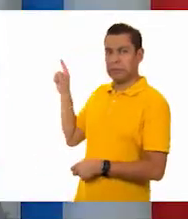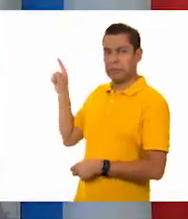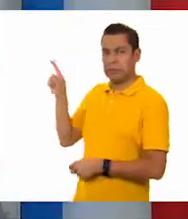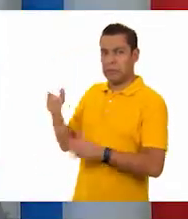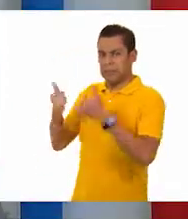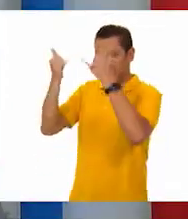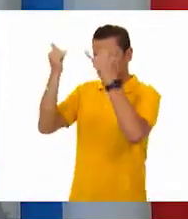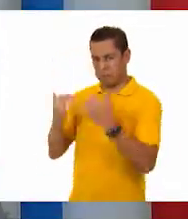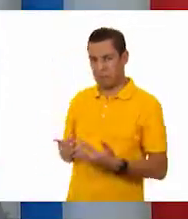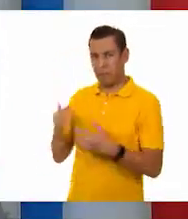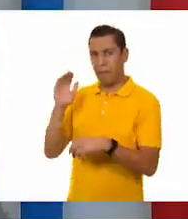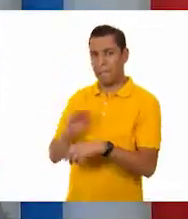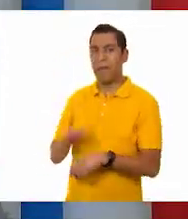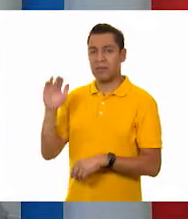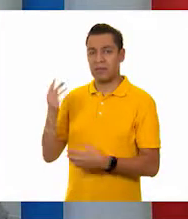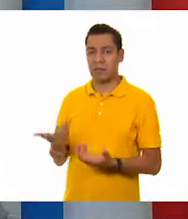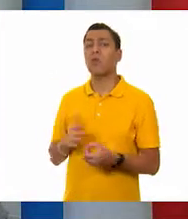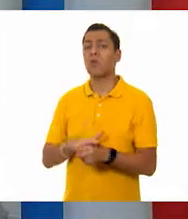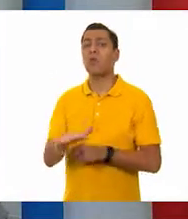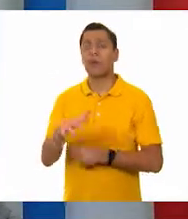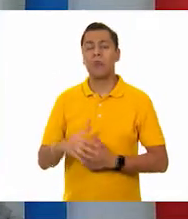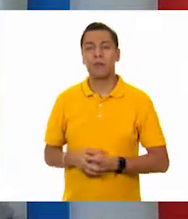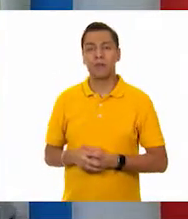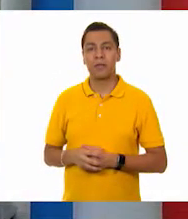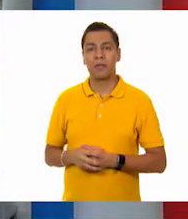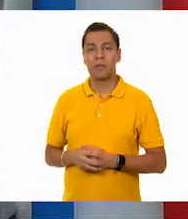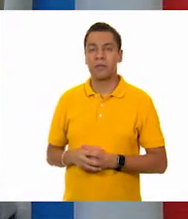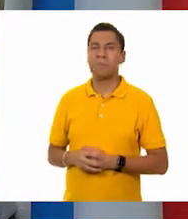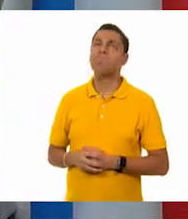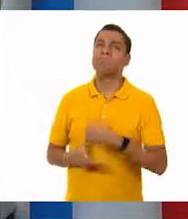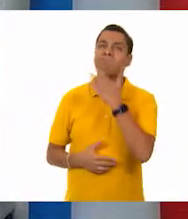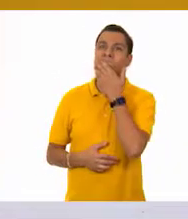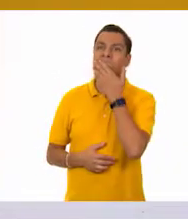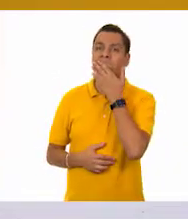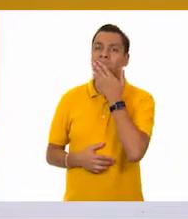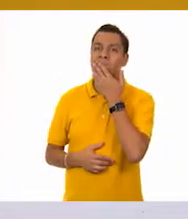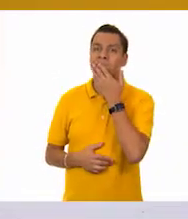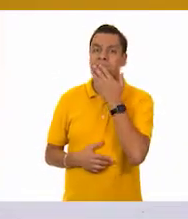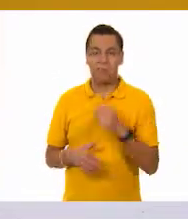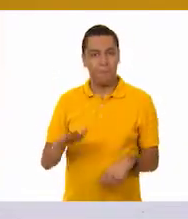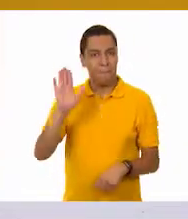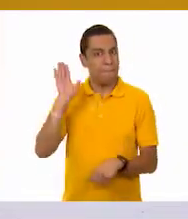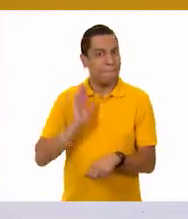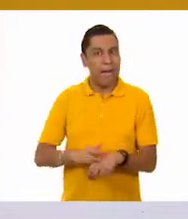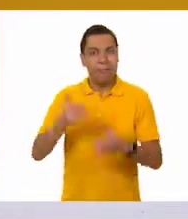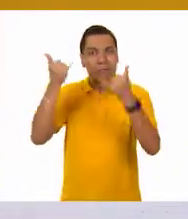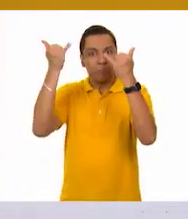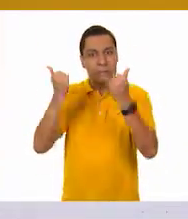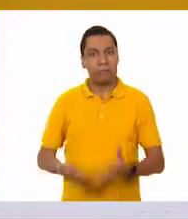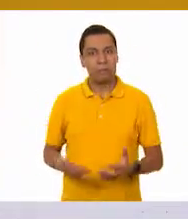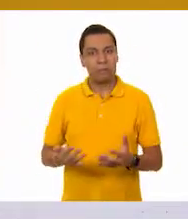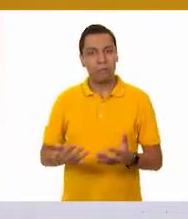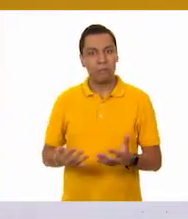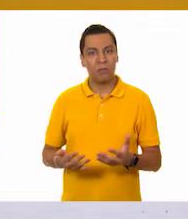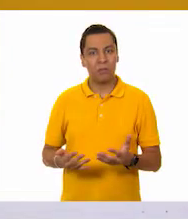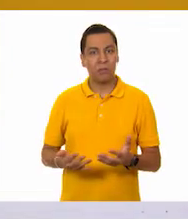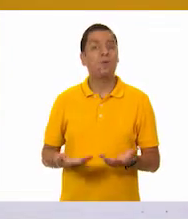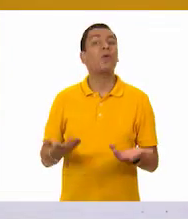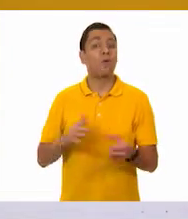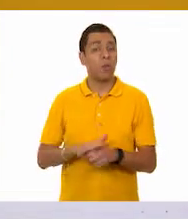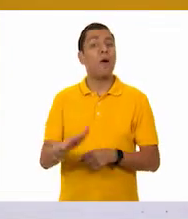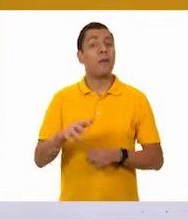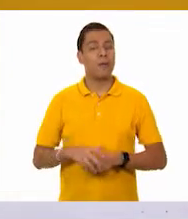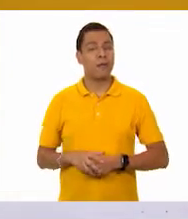sea el más pesado? El más pesado, el más pesado. Pues es que aquí creo que sí tendrá que ver dependiendo